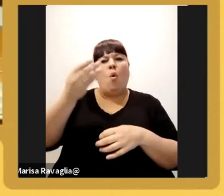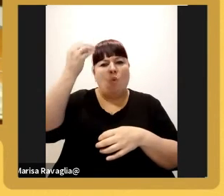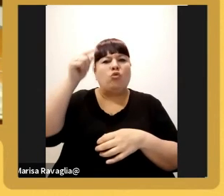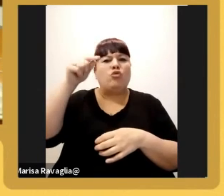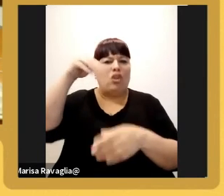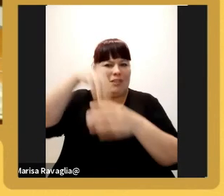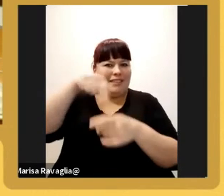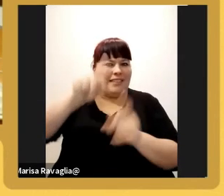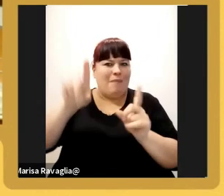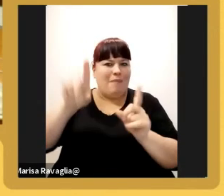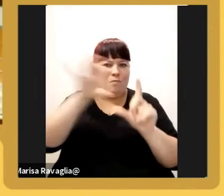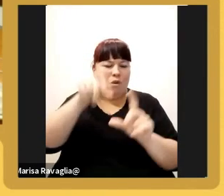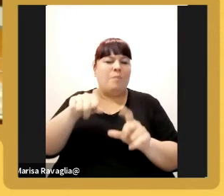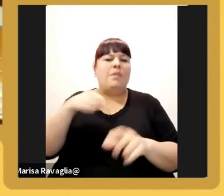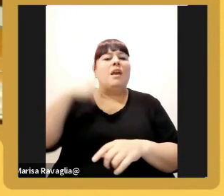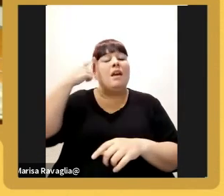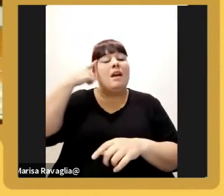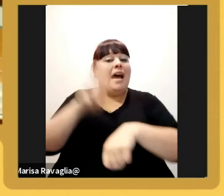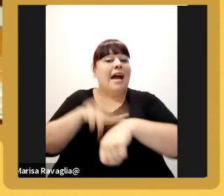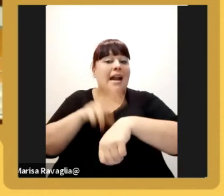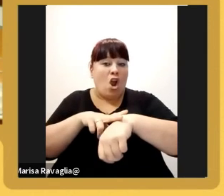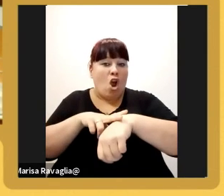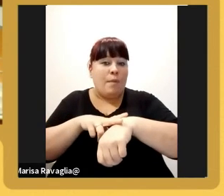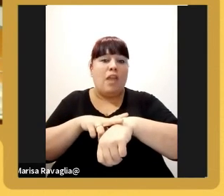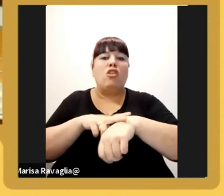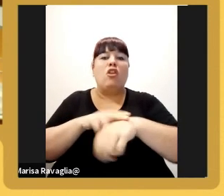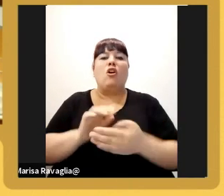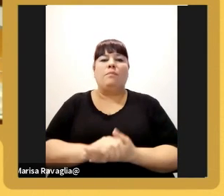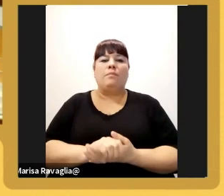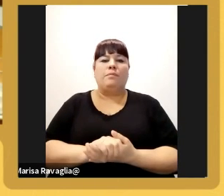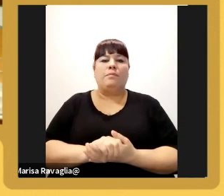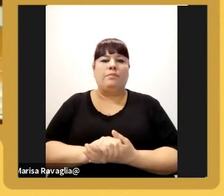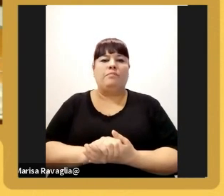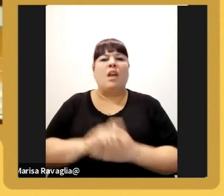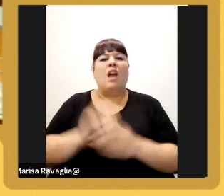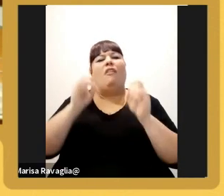bueno yo la recomendación es no no aflojar